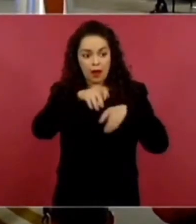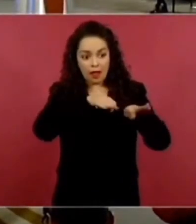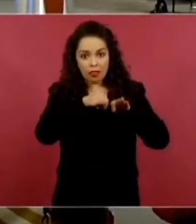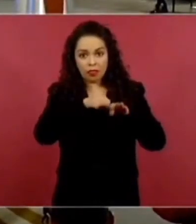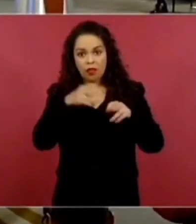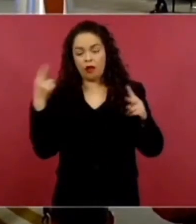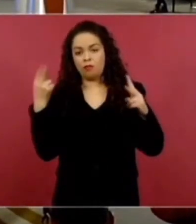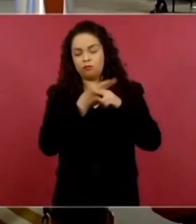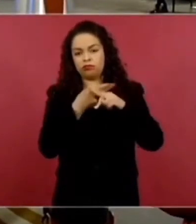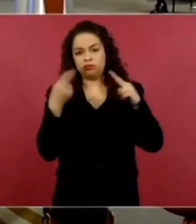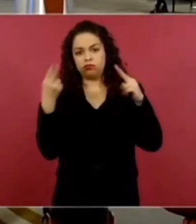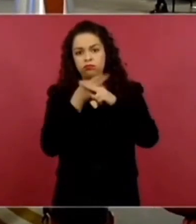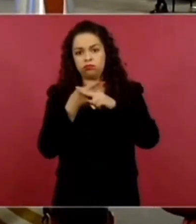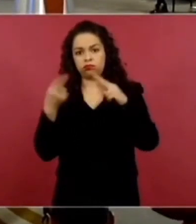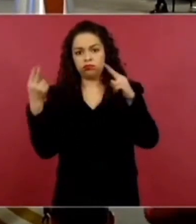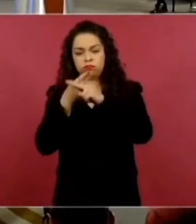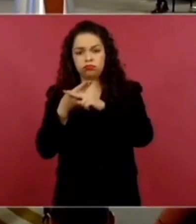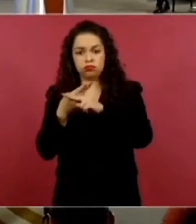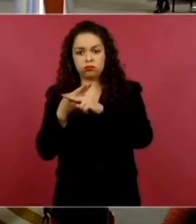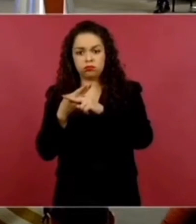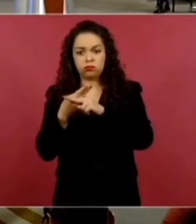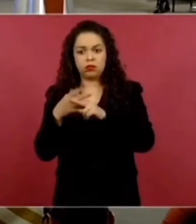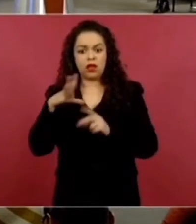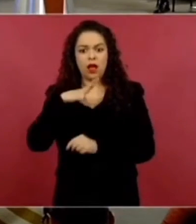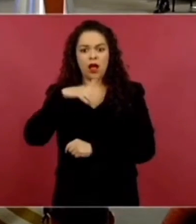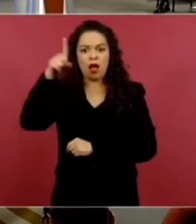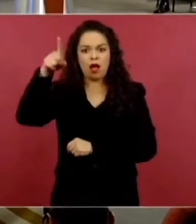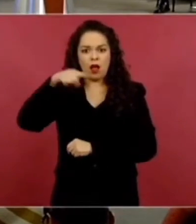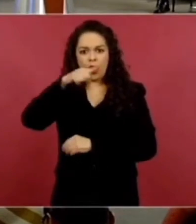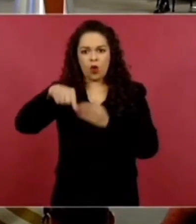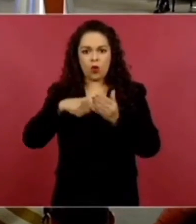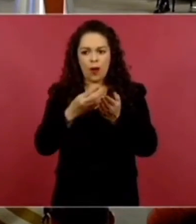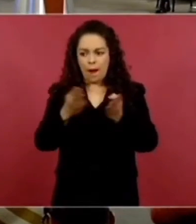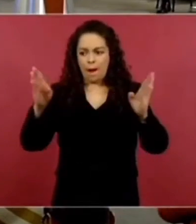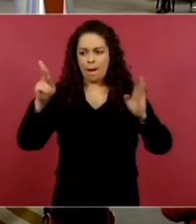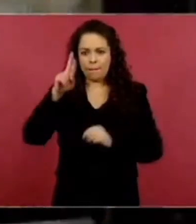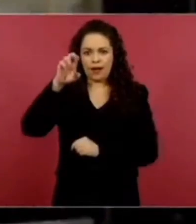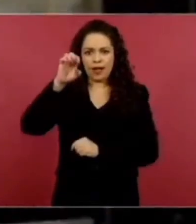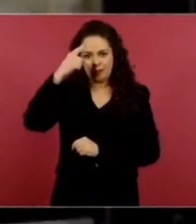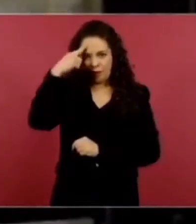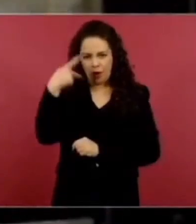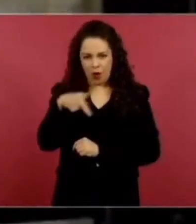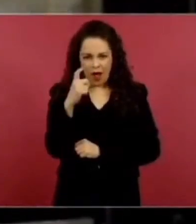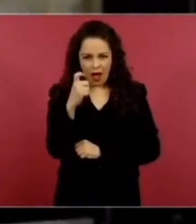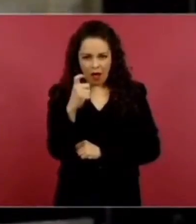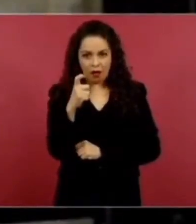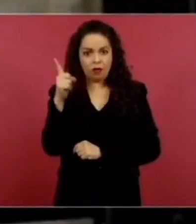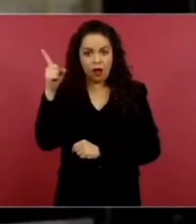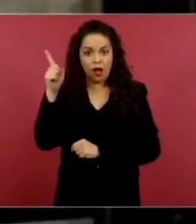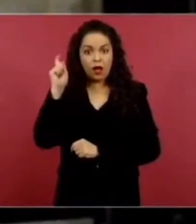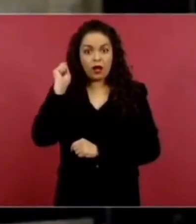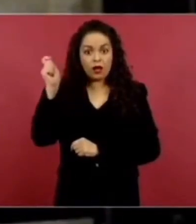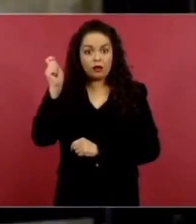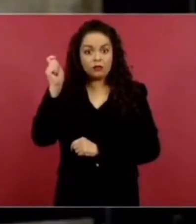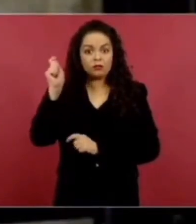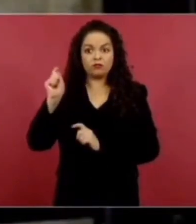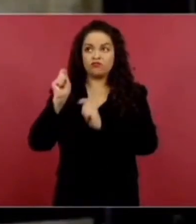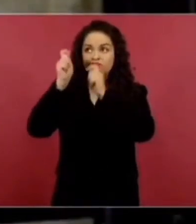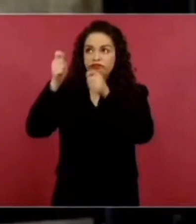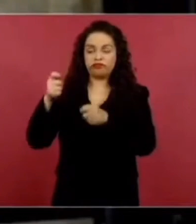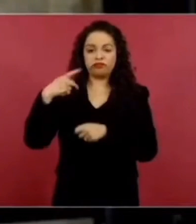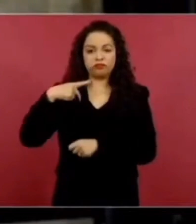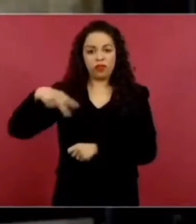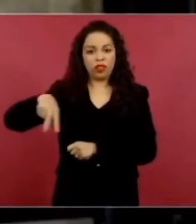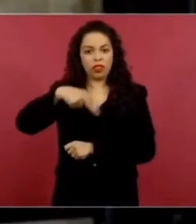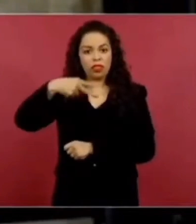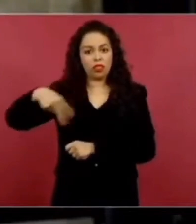los colgaron en una de las presas que está ahí y están los testimonios con los datos el punto es la presencia de la